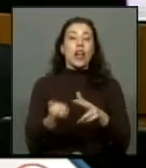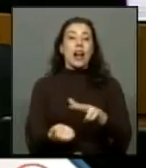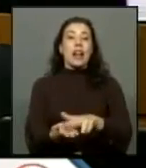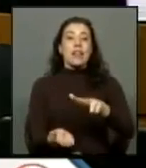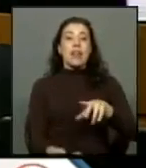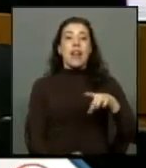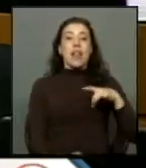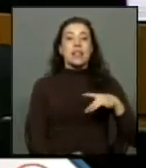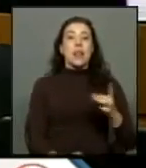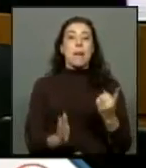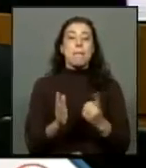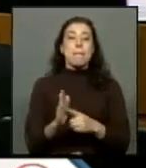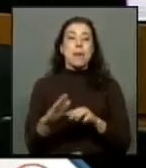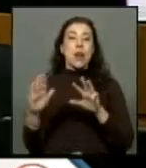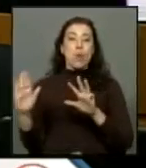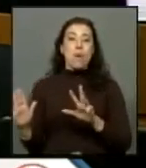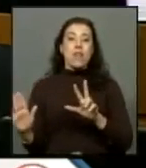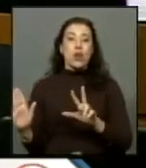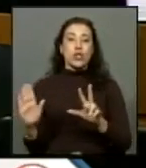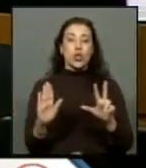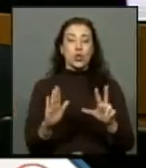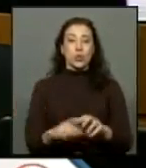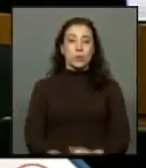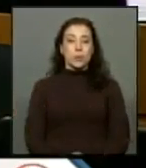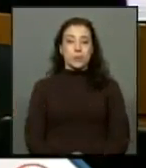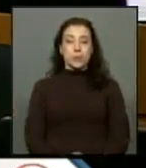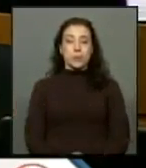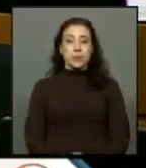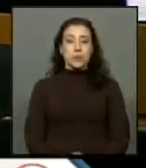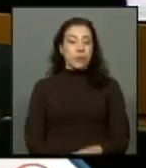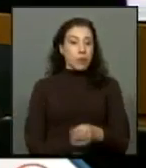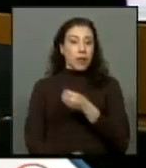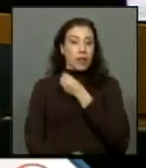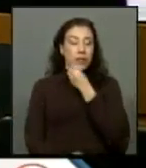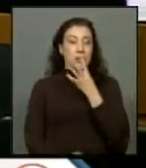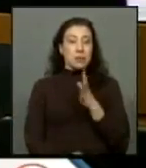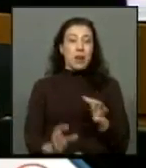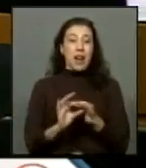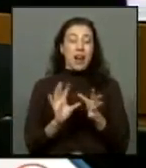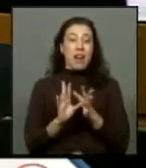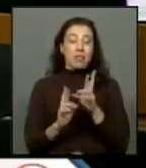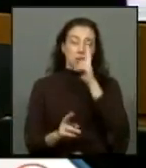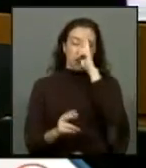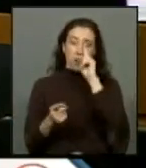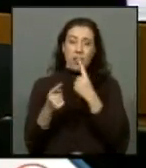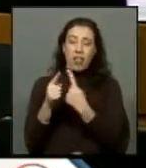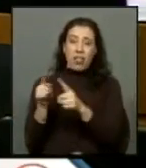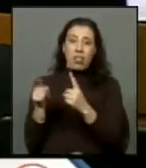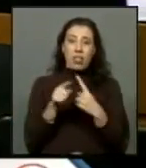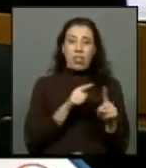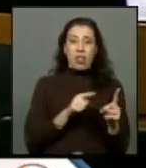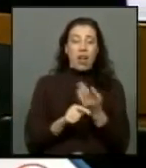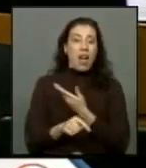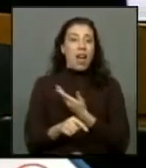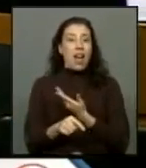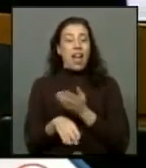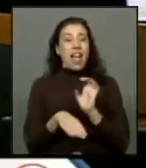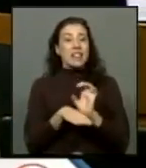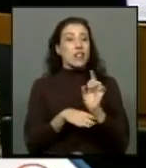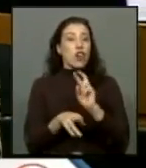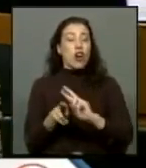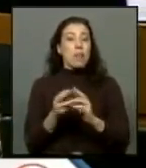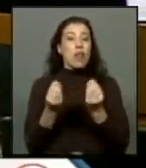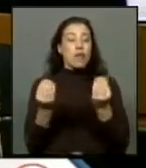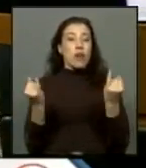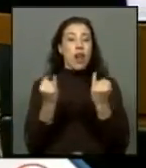Chile en 1988 y allí señalamos la terrible paradoja de que el estado no solo no ha reparado